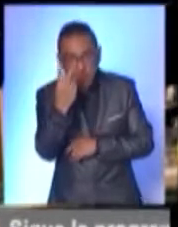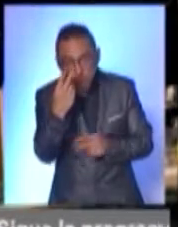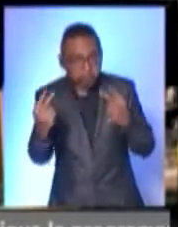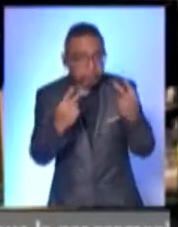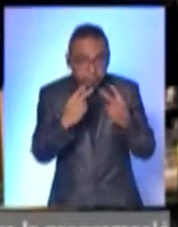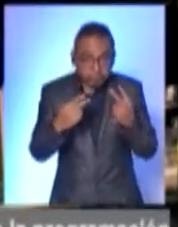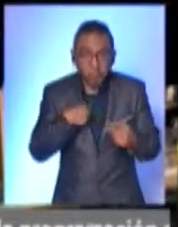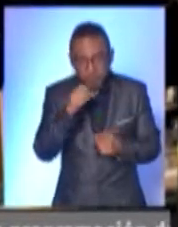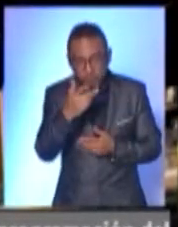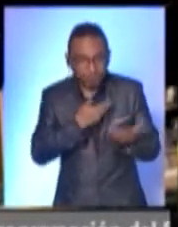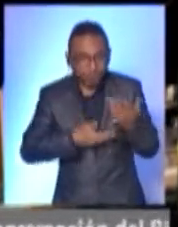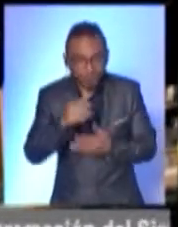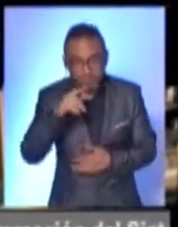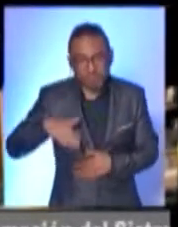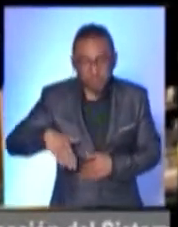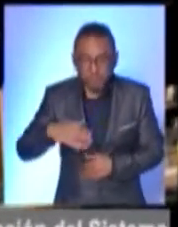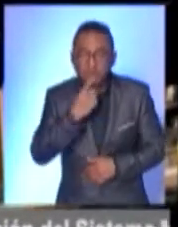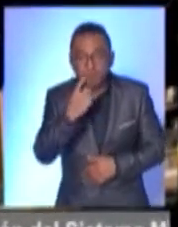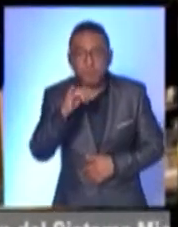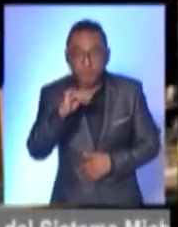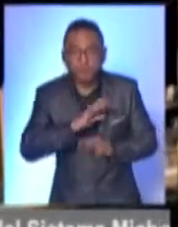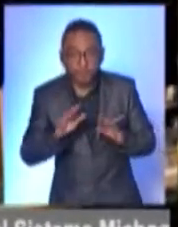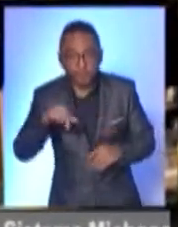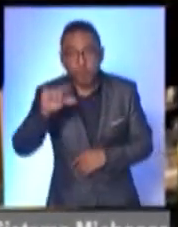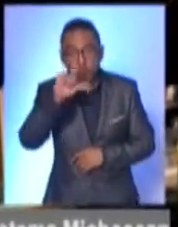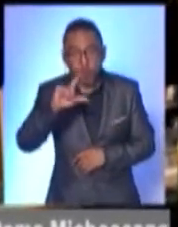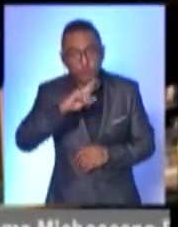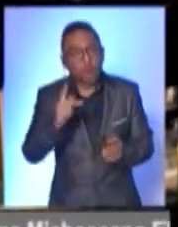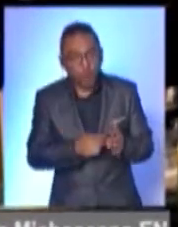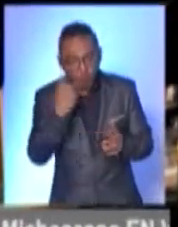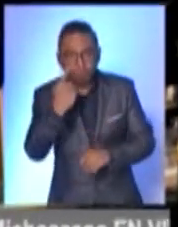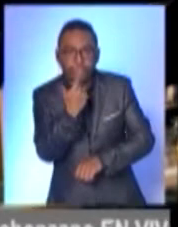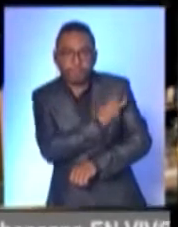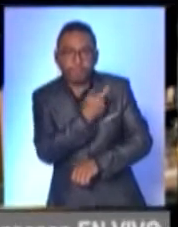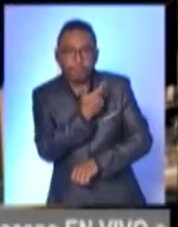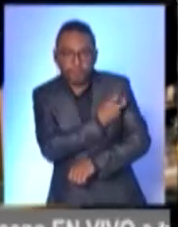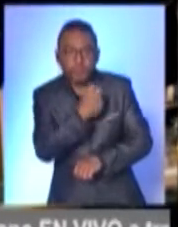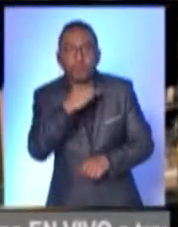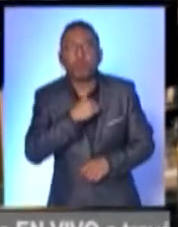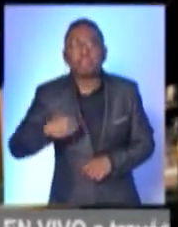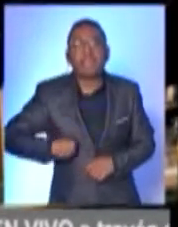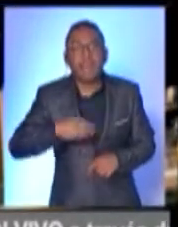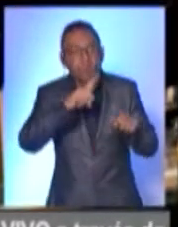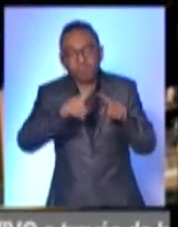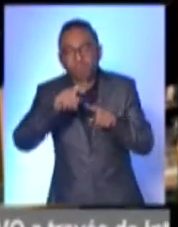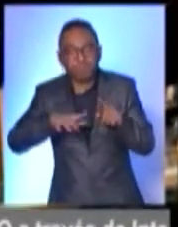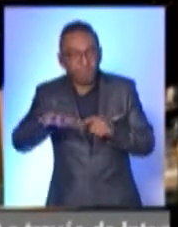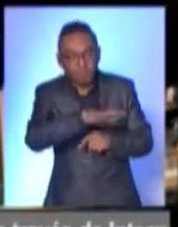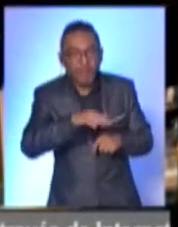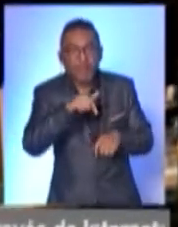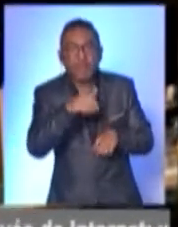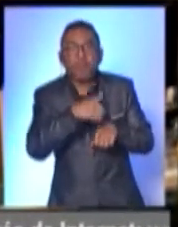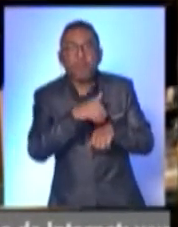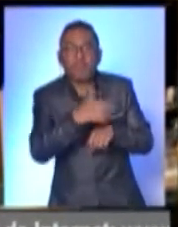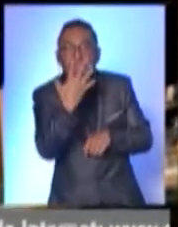pues bien como tú lo compartes, este lunes se reactivaron las actividades de vacunación en diferentes municipios que integran la jurisdicción sanitaria número cinco